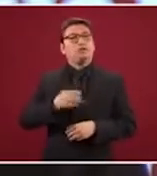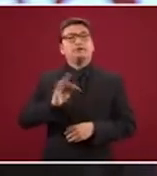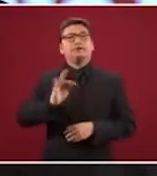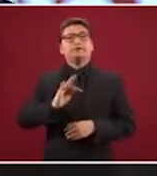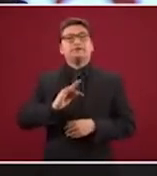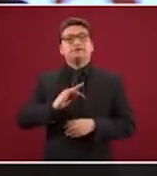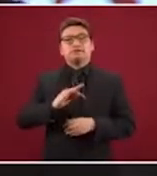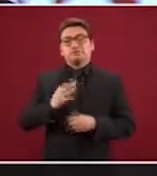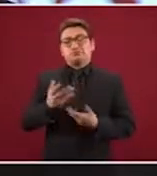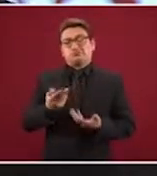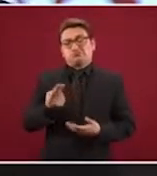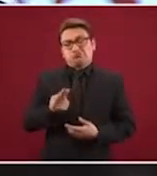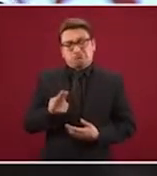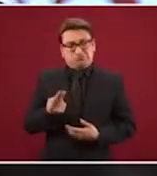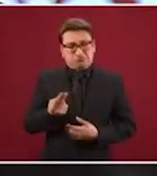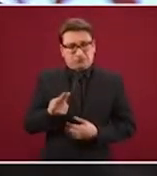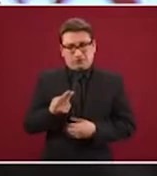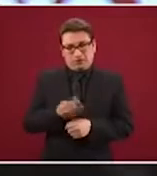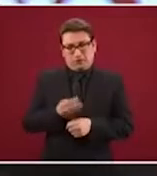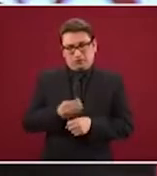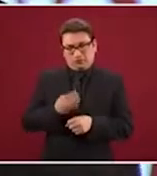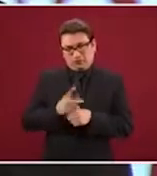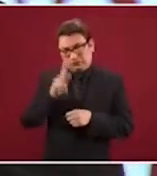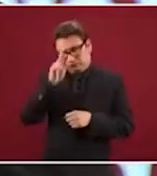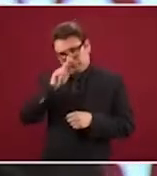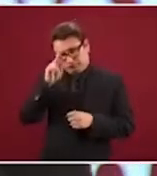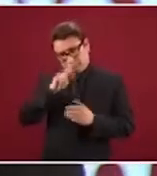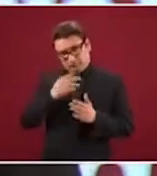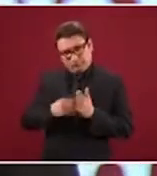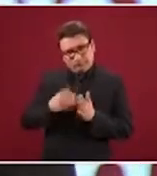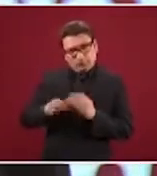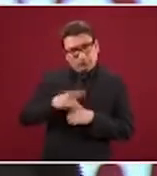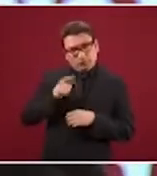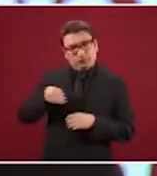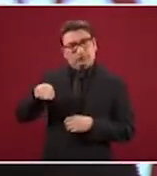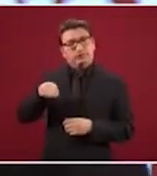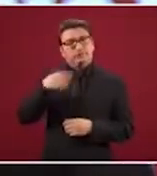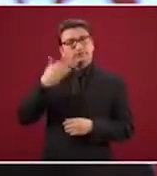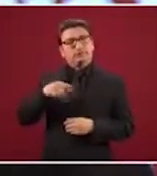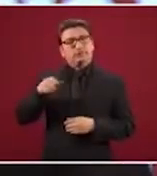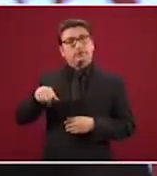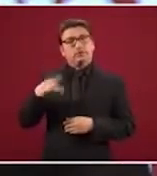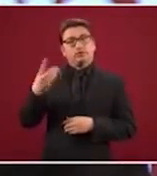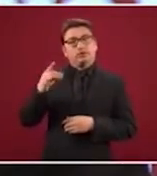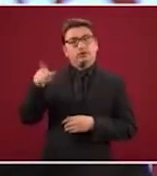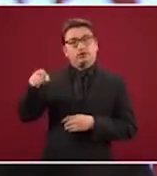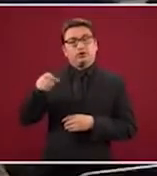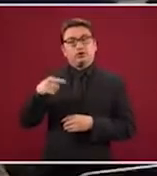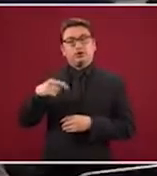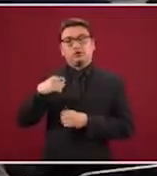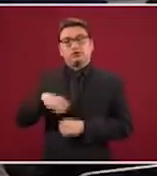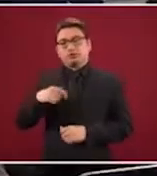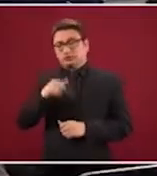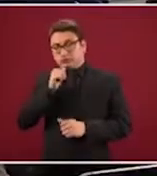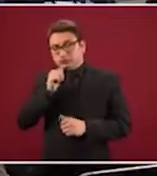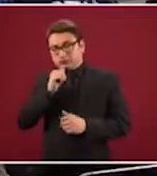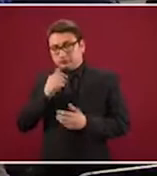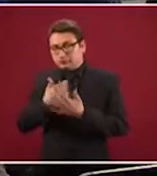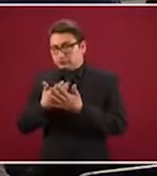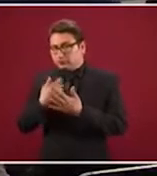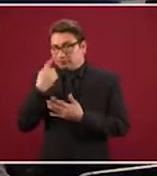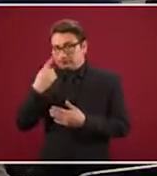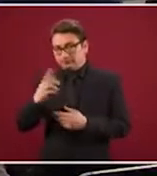más prudente, habida cuenta del comportamiento que hemos observado de las autoridades de facto que hay ahorita en Bolivia.